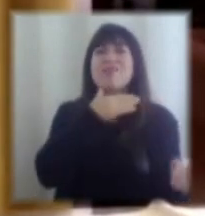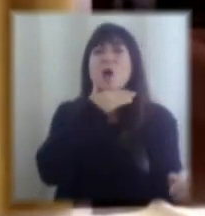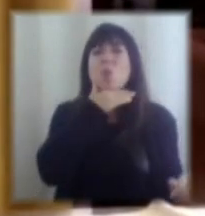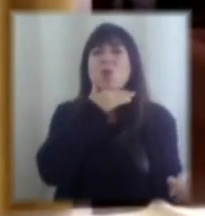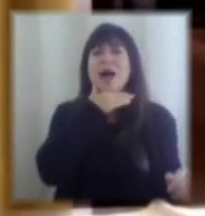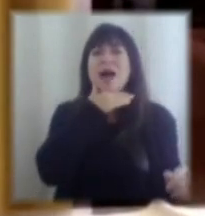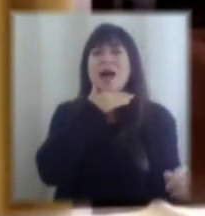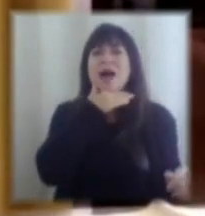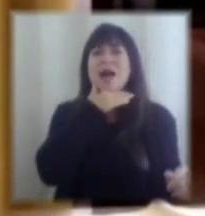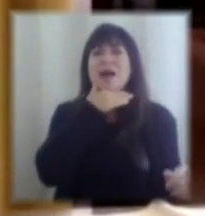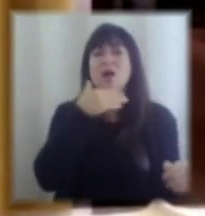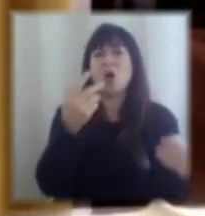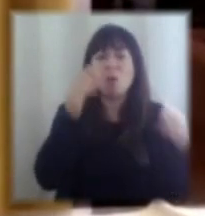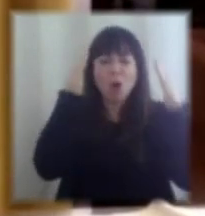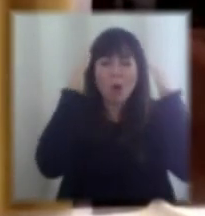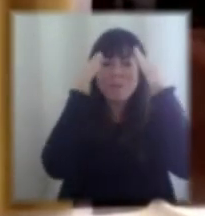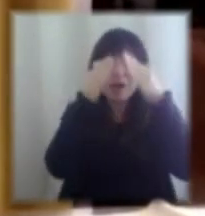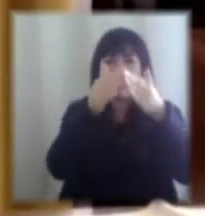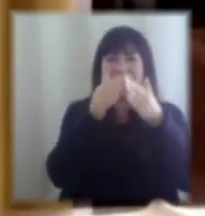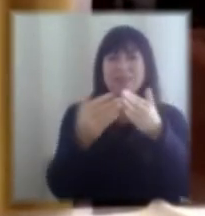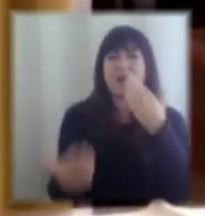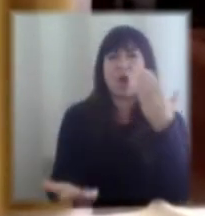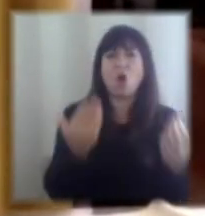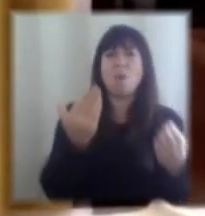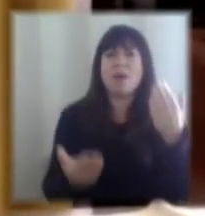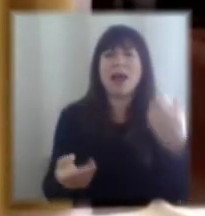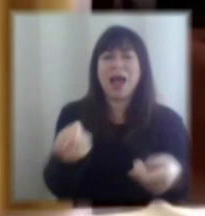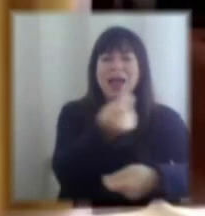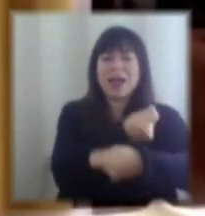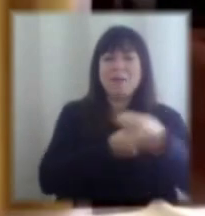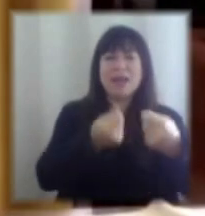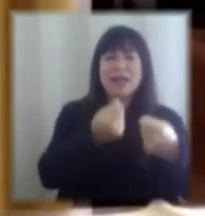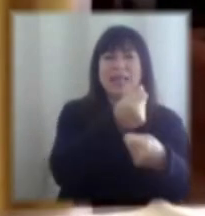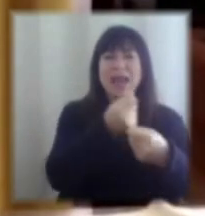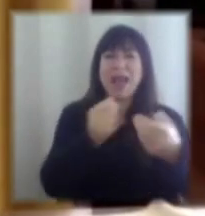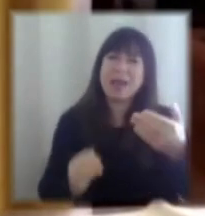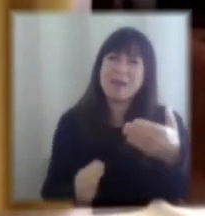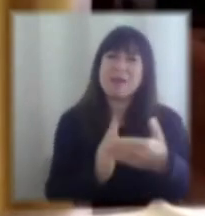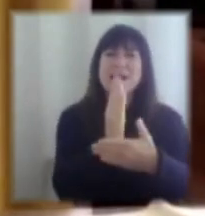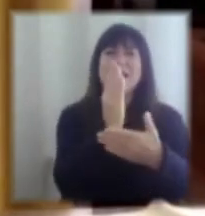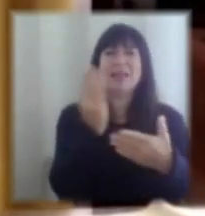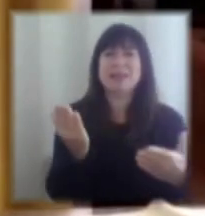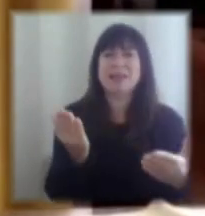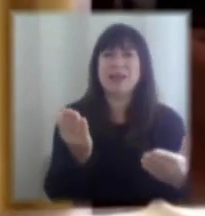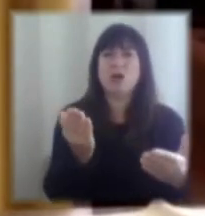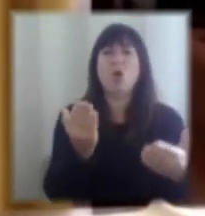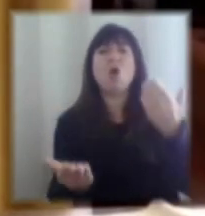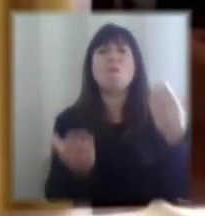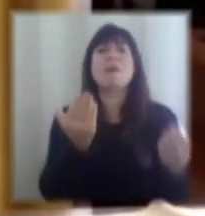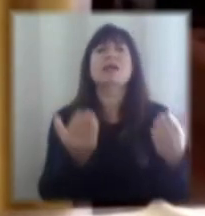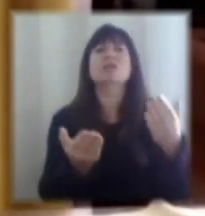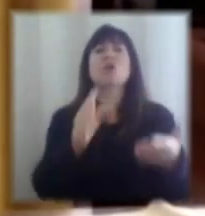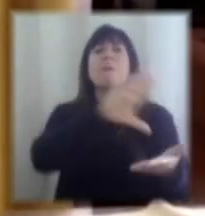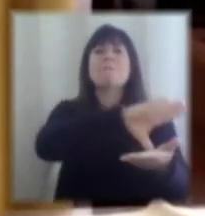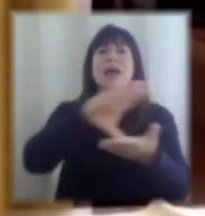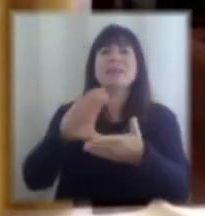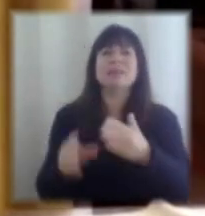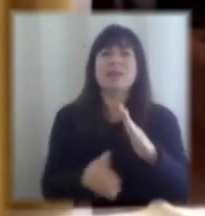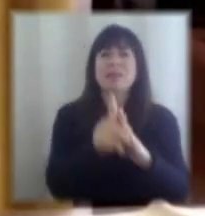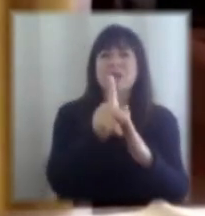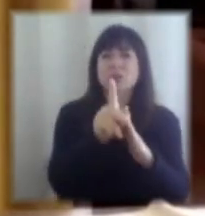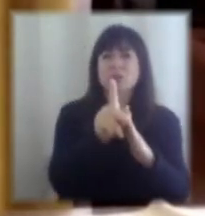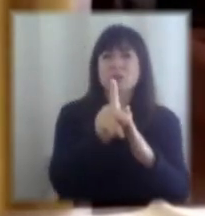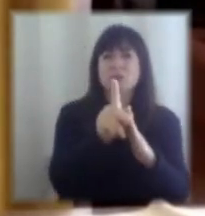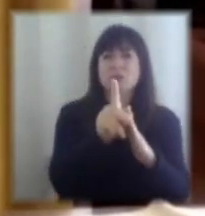bajo una perspectiva comparada con cualquier economía emergente y también con los países desarrollados. Y si uno toma de endeudamiento neto, es decir,